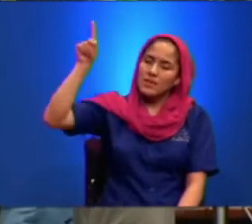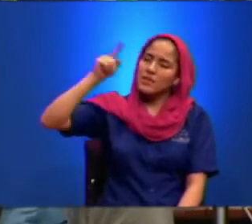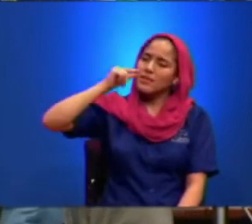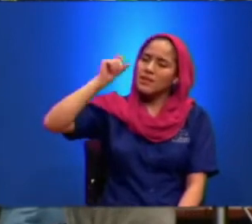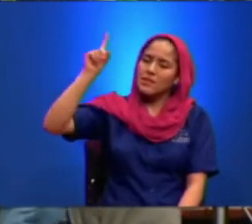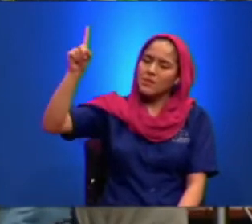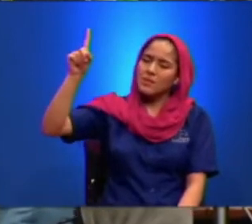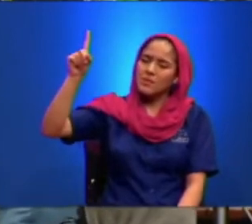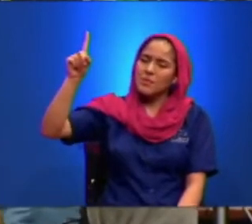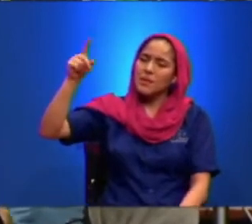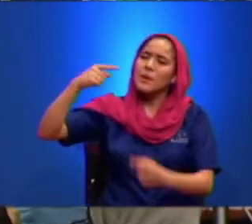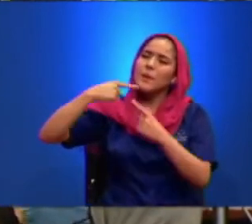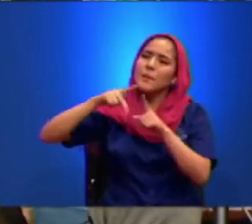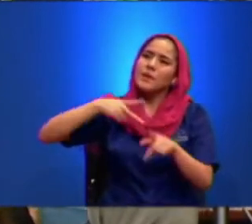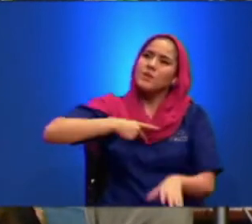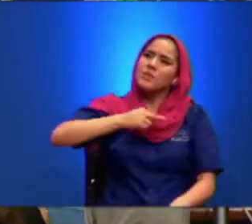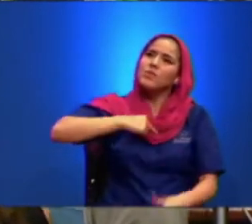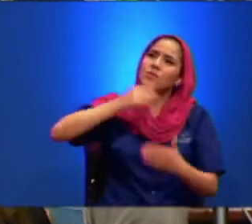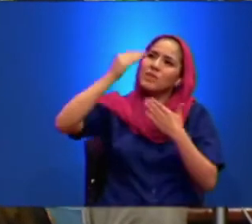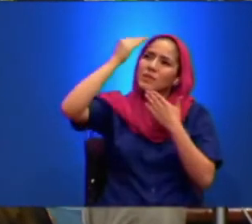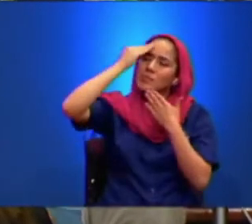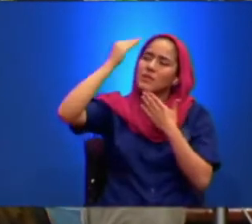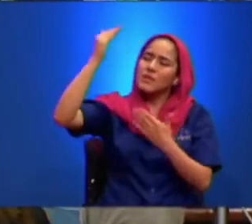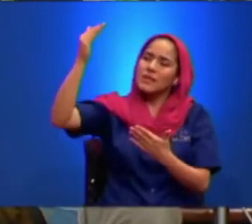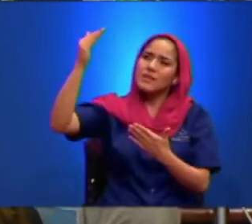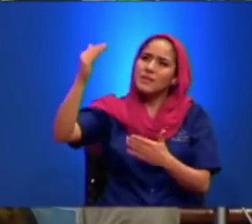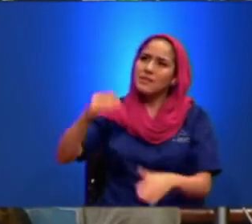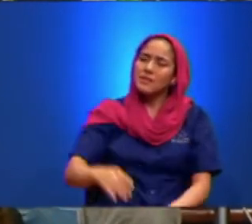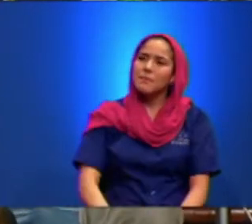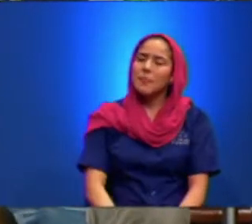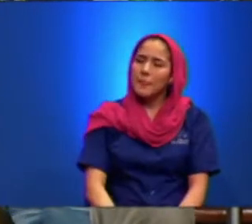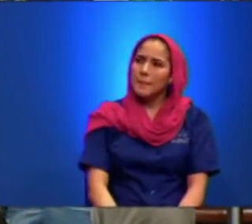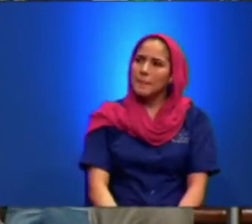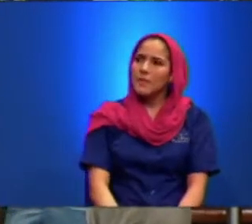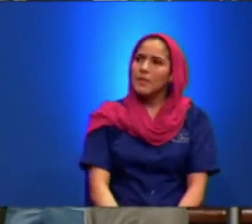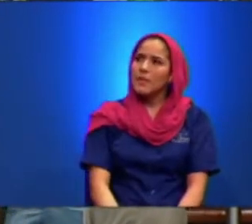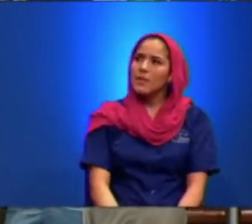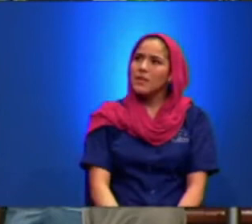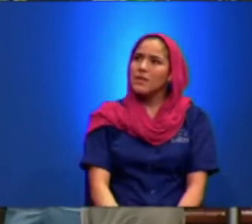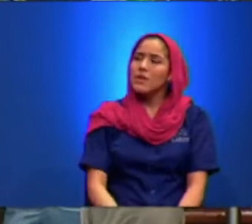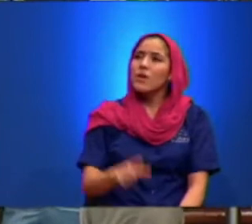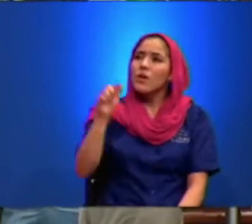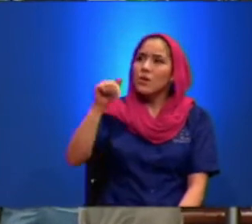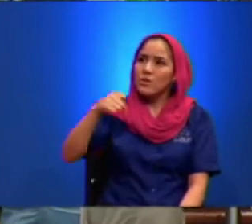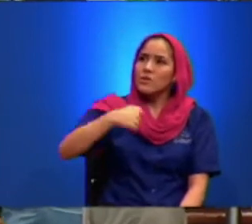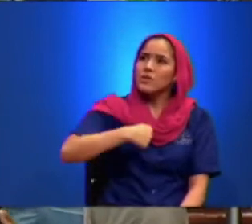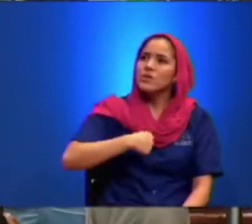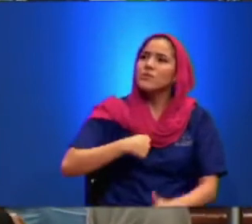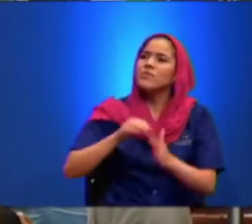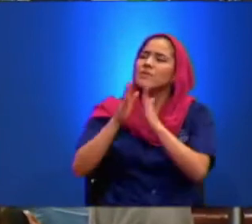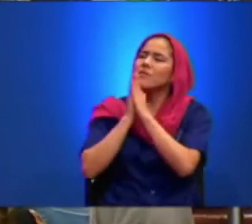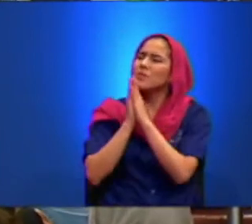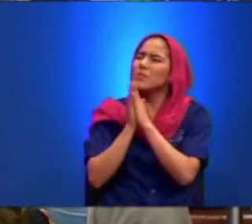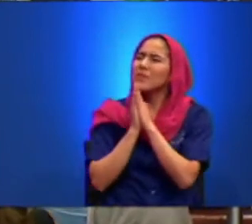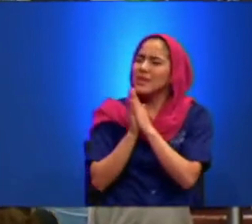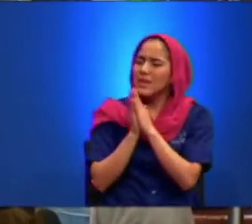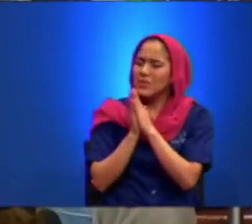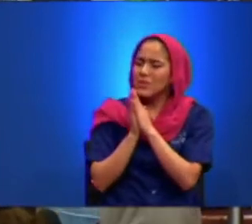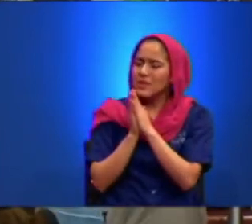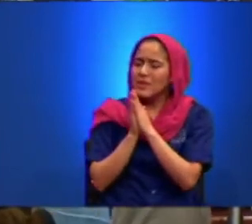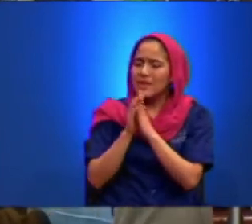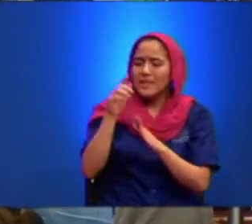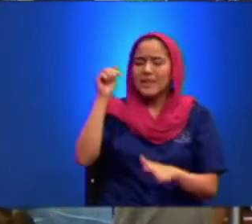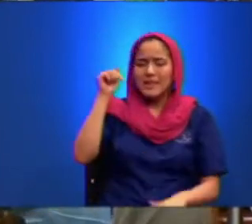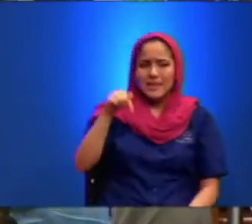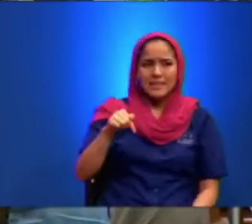Pero te Lo agradecemos Hoy Yo te Vengo Suplicando Señor Que Este Pan